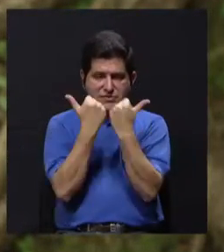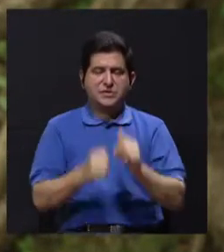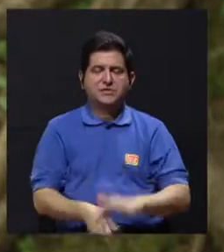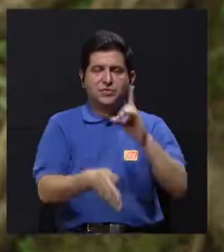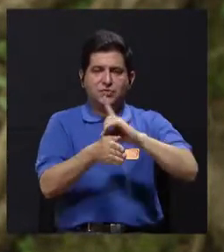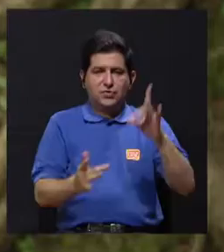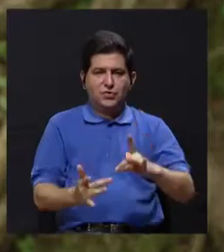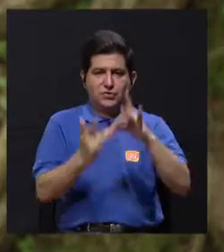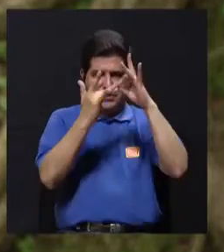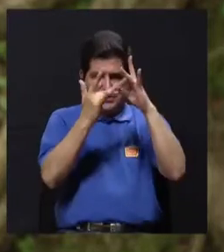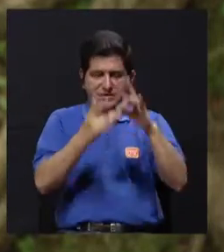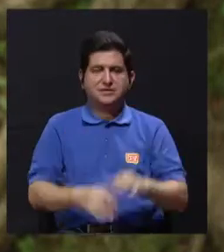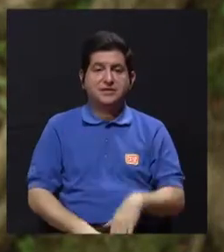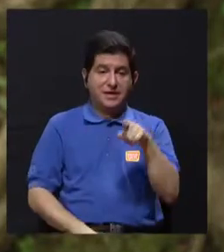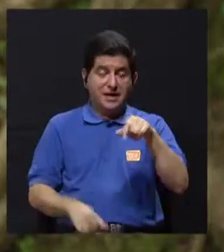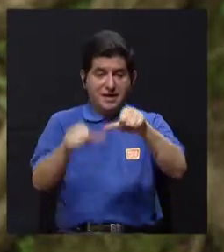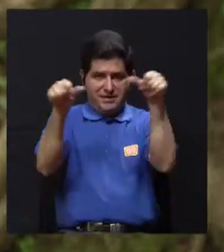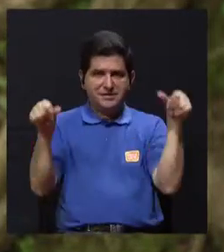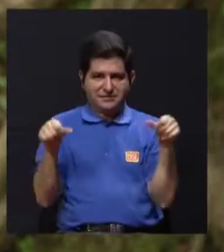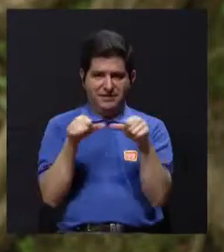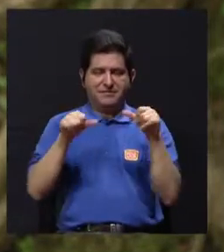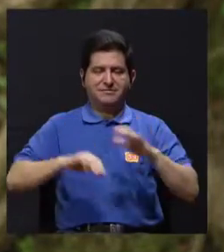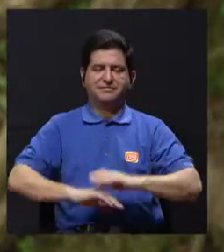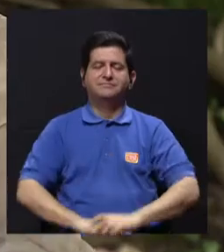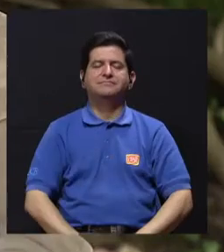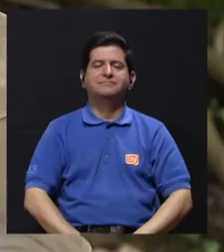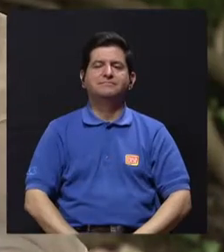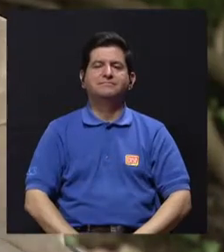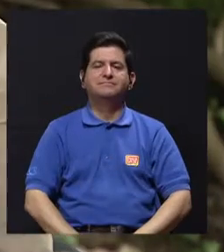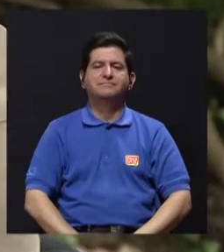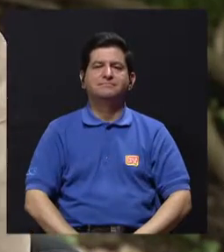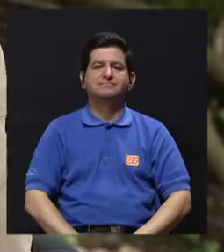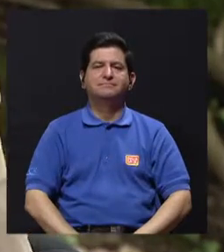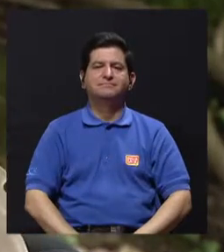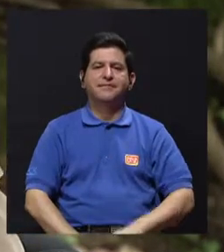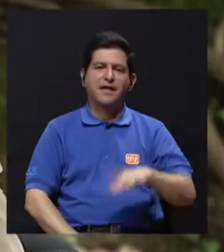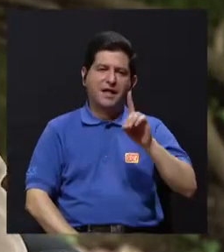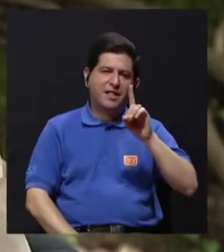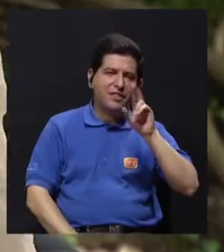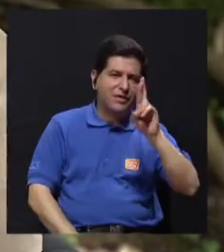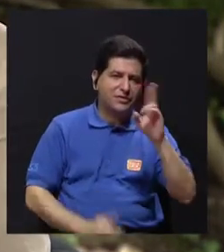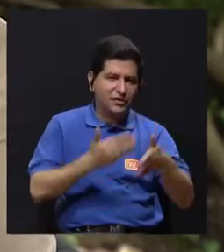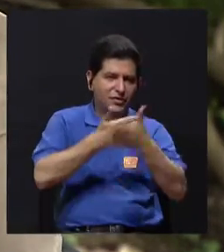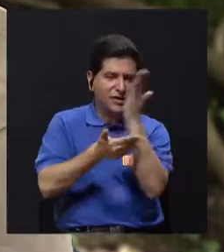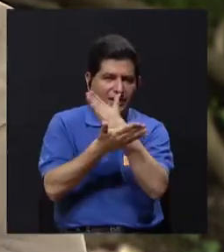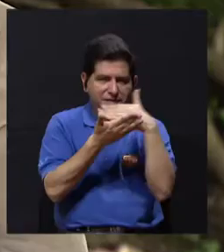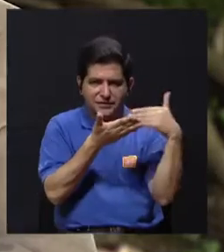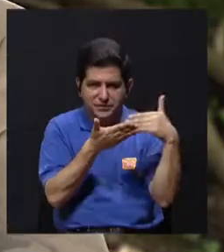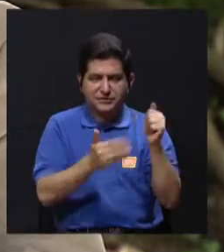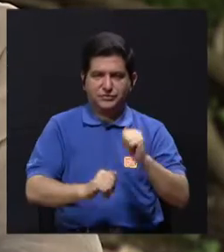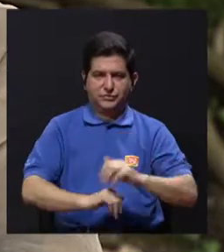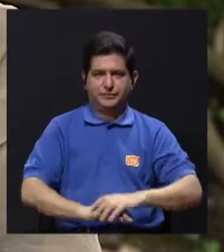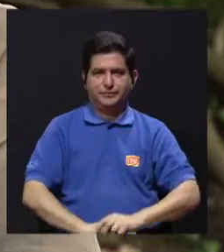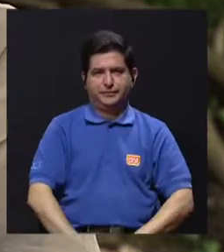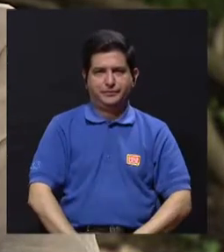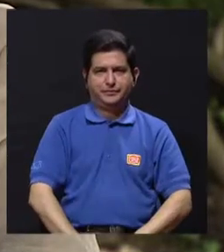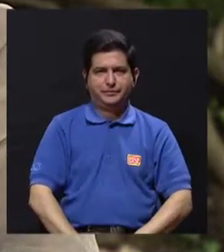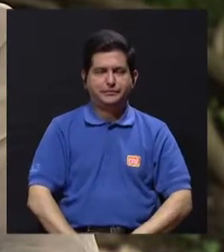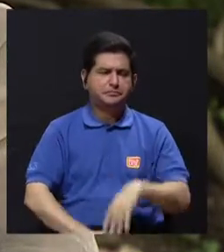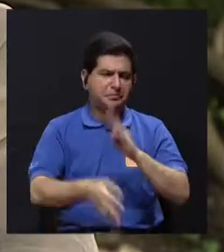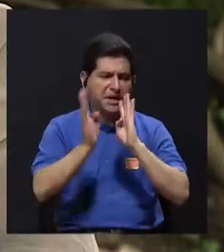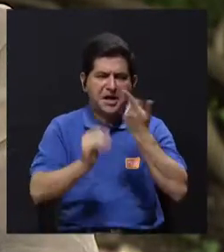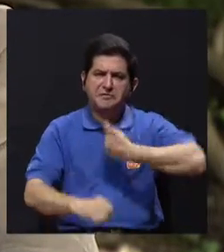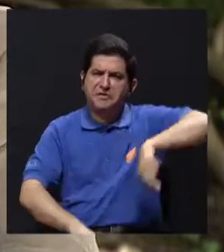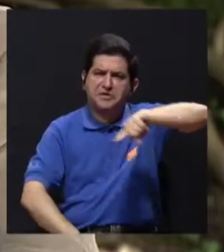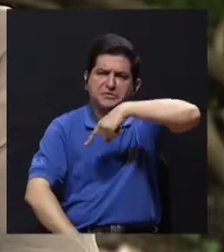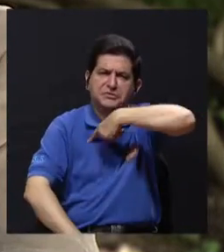Médicos Especialistas en esta materia. Doctor, y pues en el bloque anterior, pues